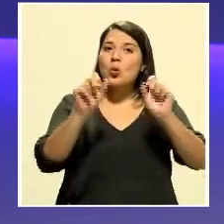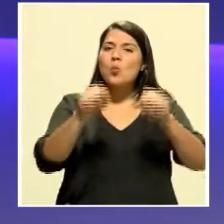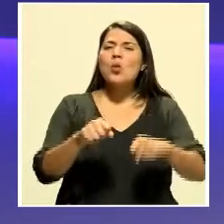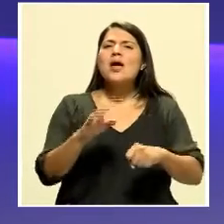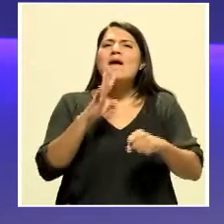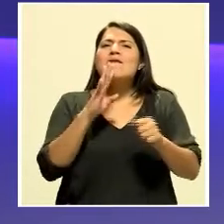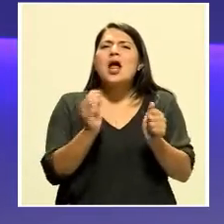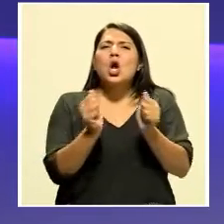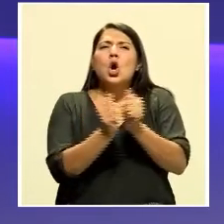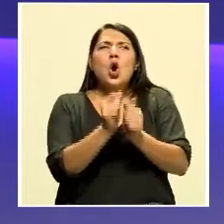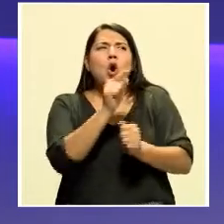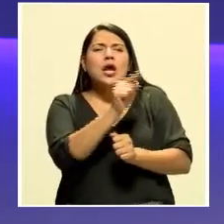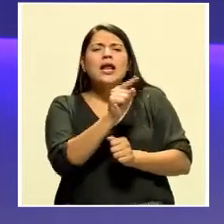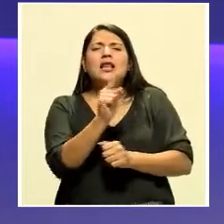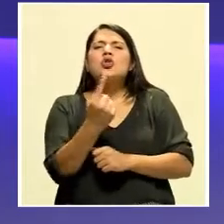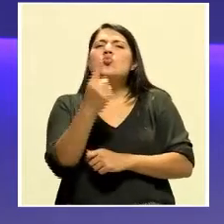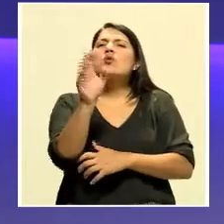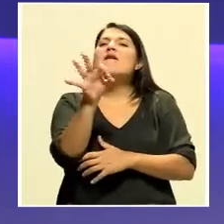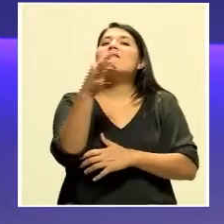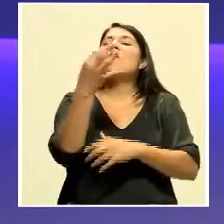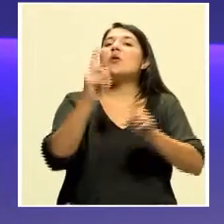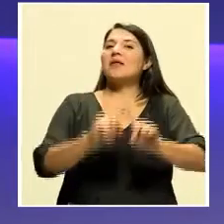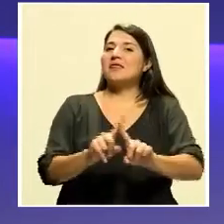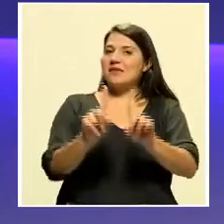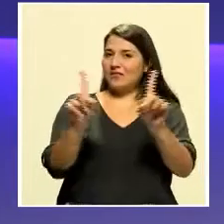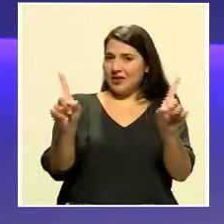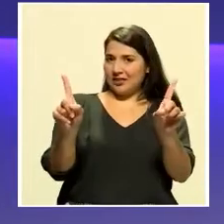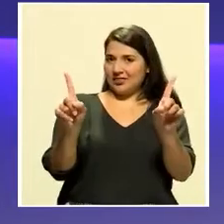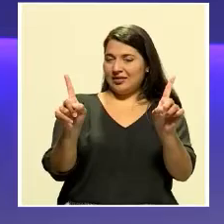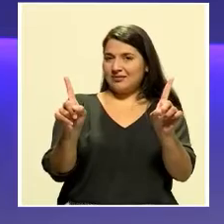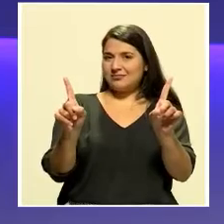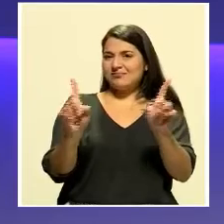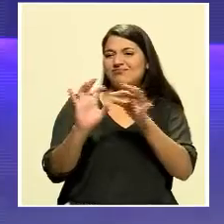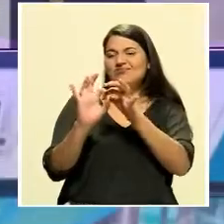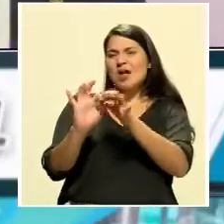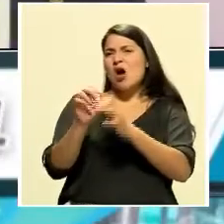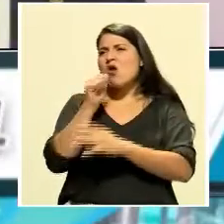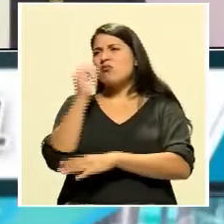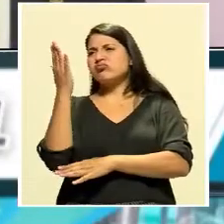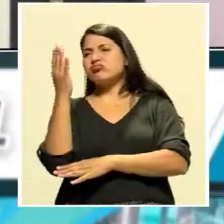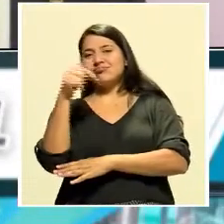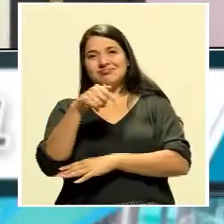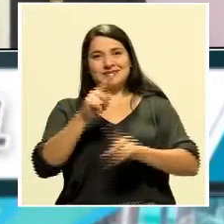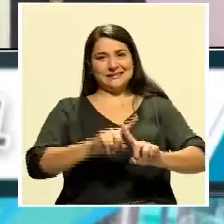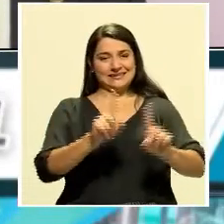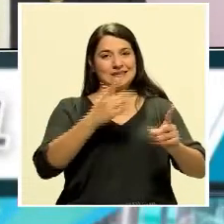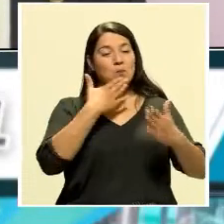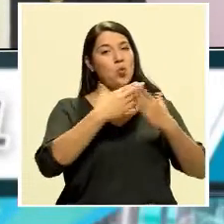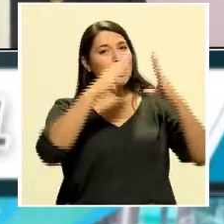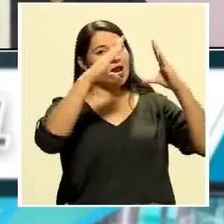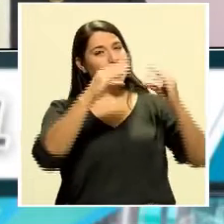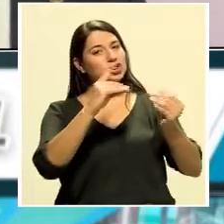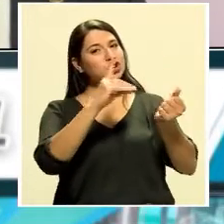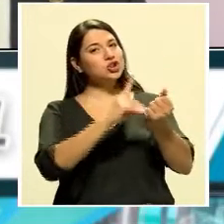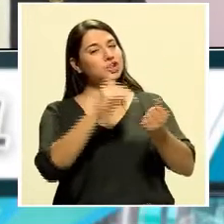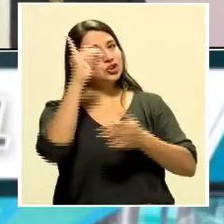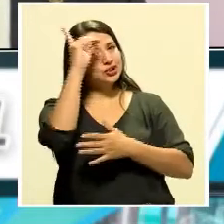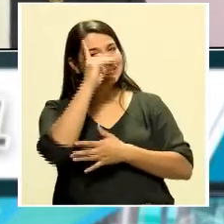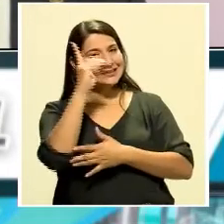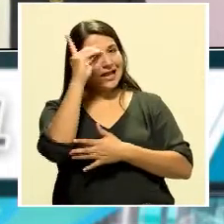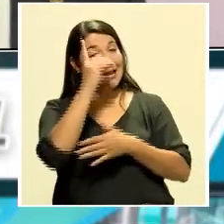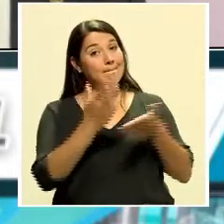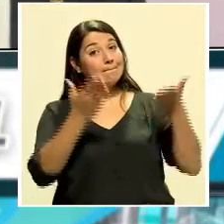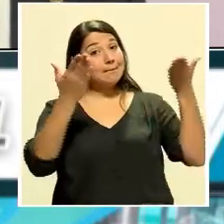de una manera diferente a las conferencias de prensa. Buenas noches, don Daniel, doctor Salas.